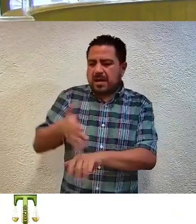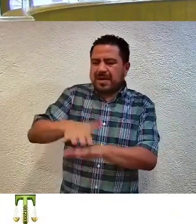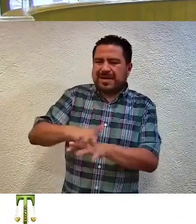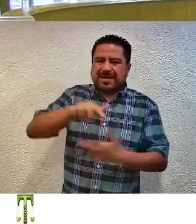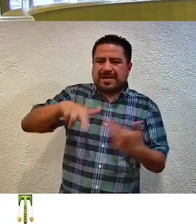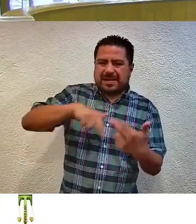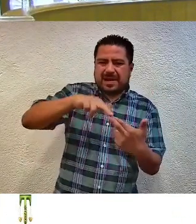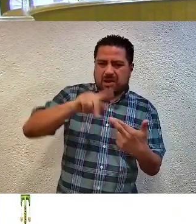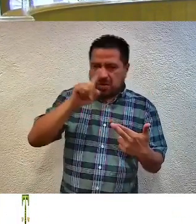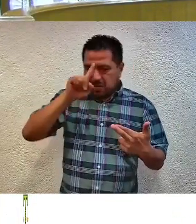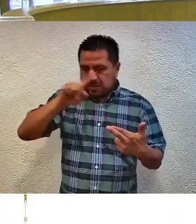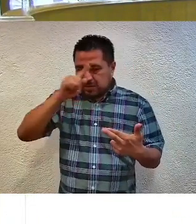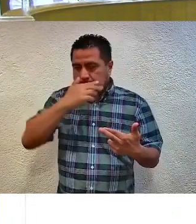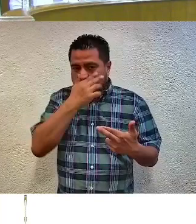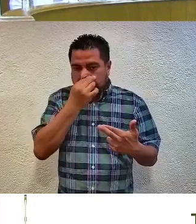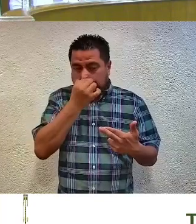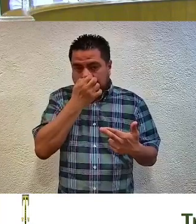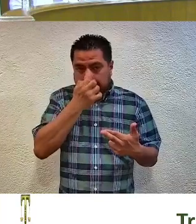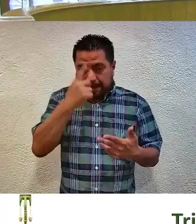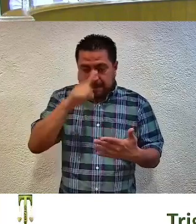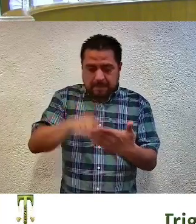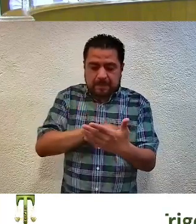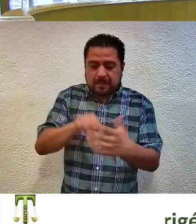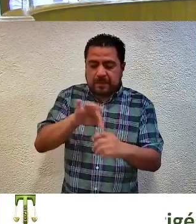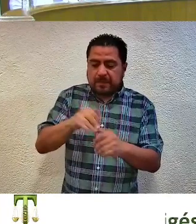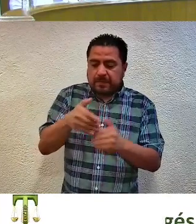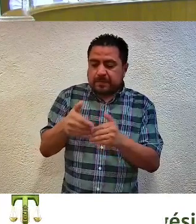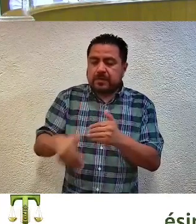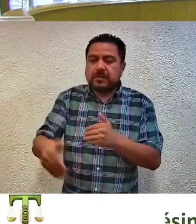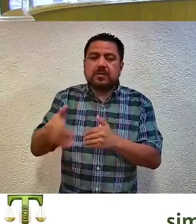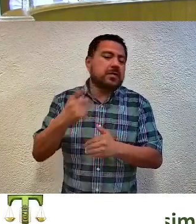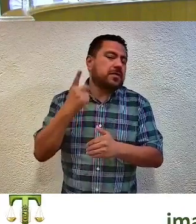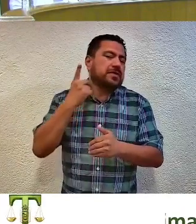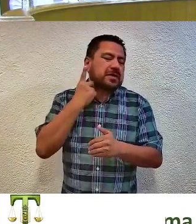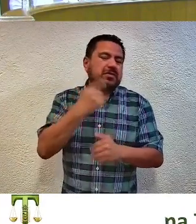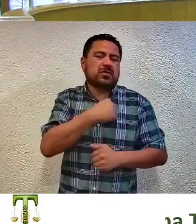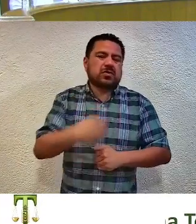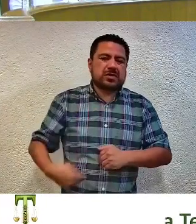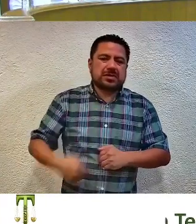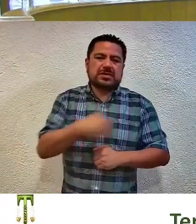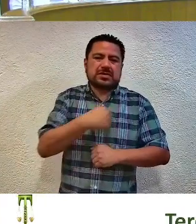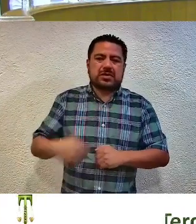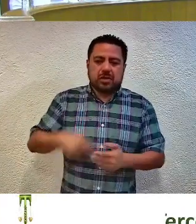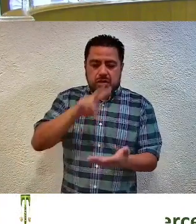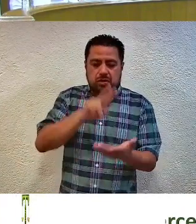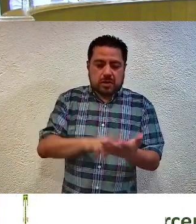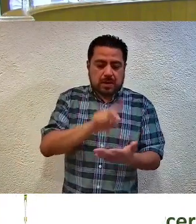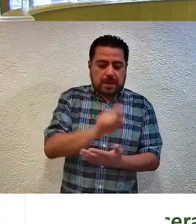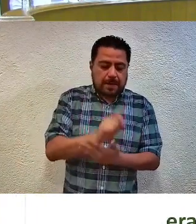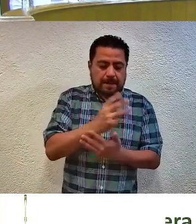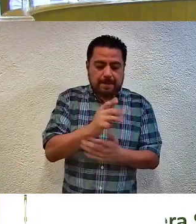consejos digitales para el proceso electoral ordinario de Diputaciones Locales y Ayuntamientos 2023-2024.